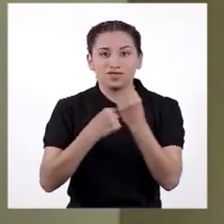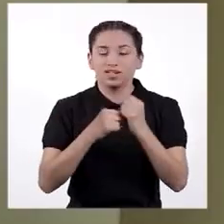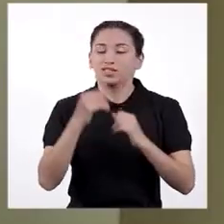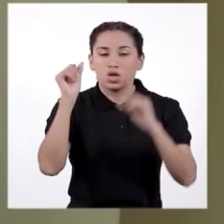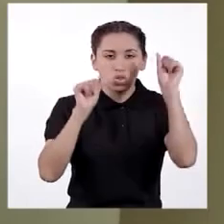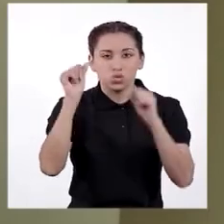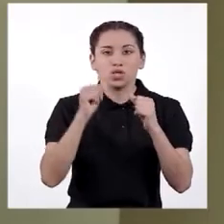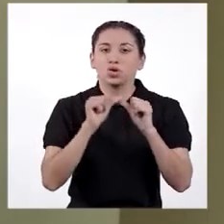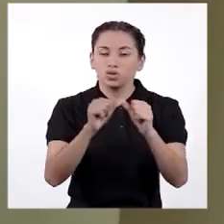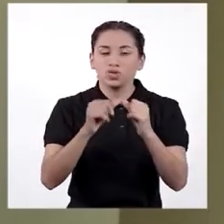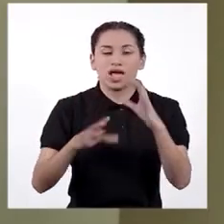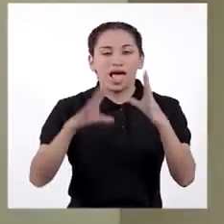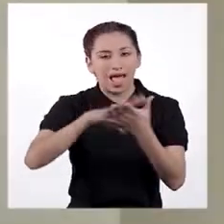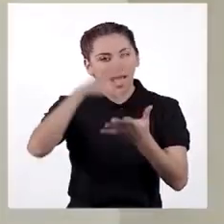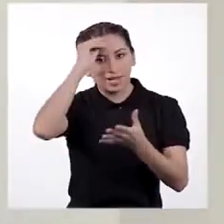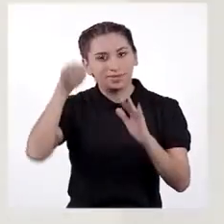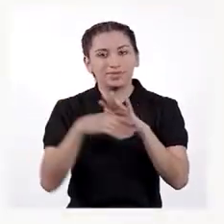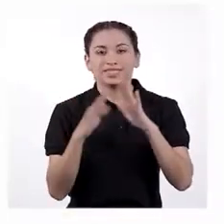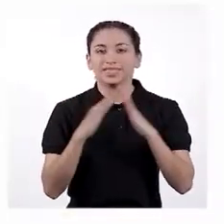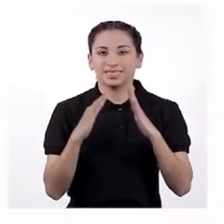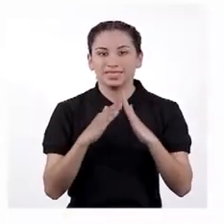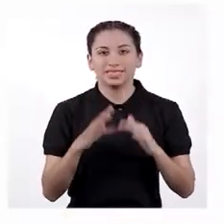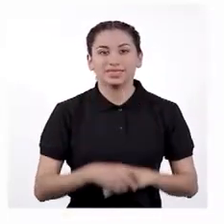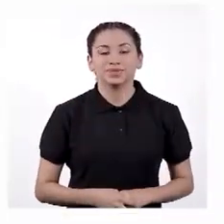duda. Sigamos aprendiendo en casa.